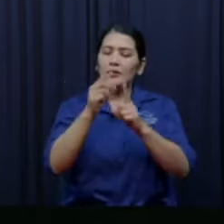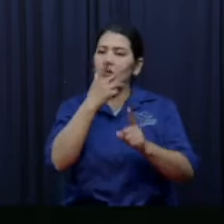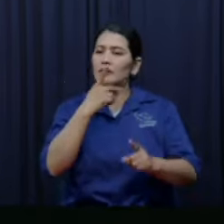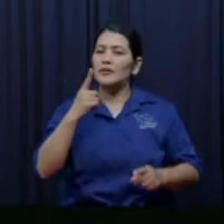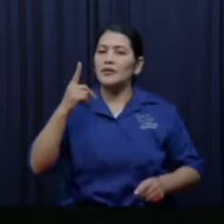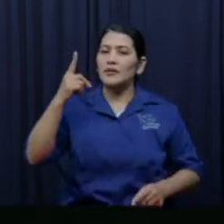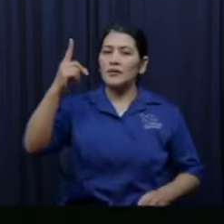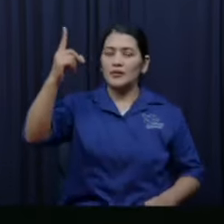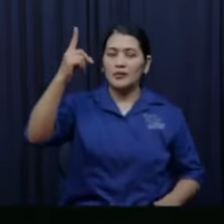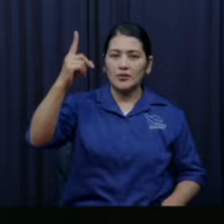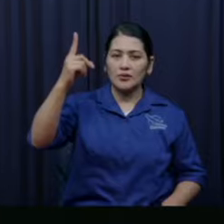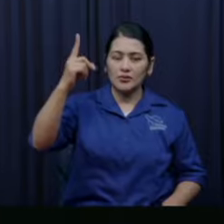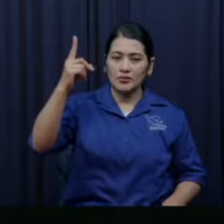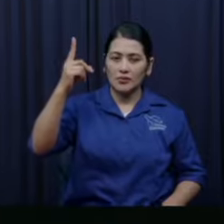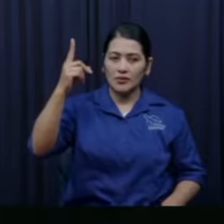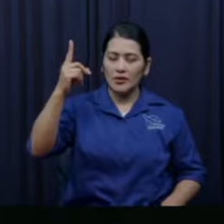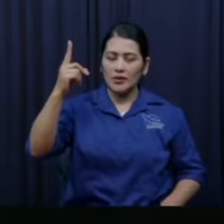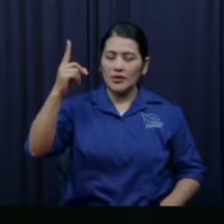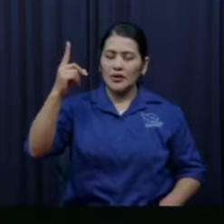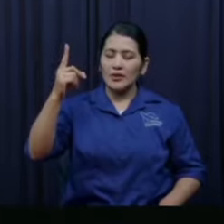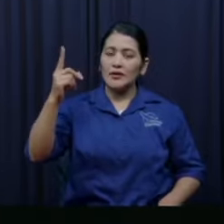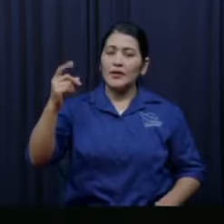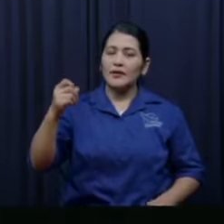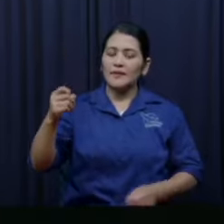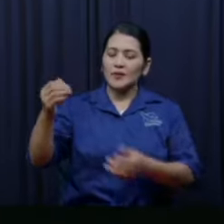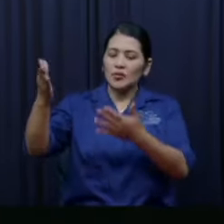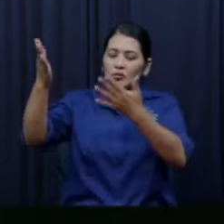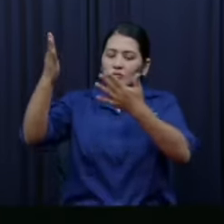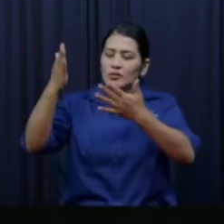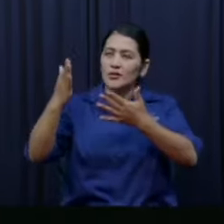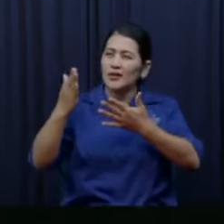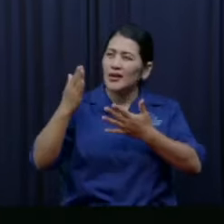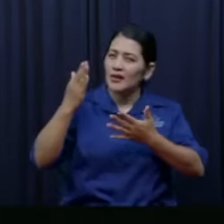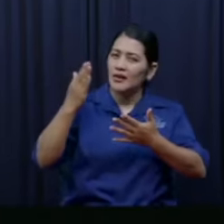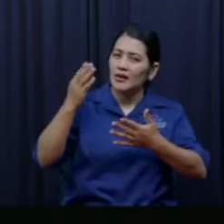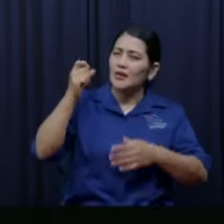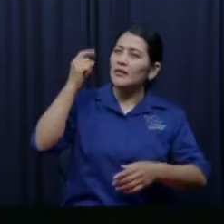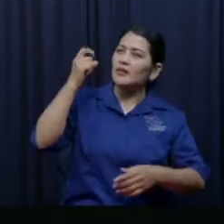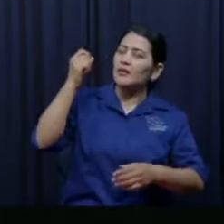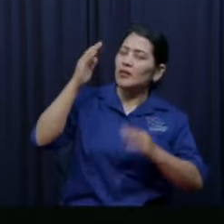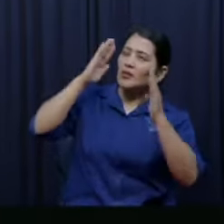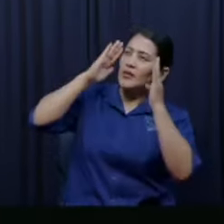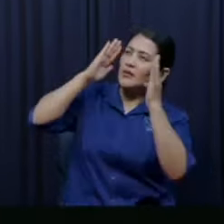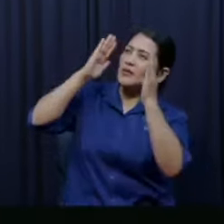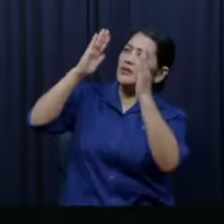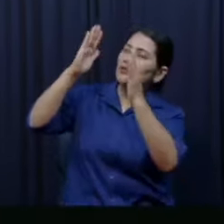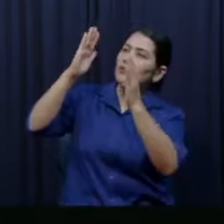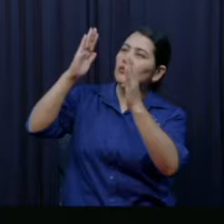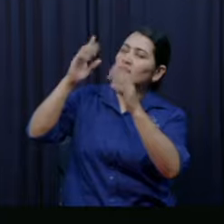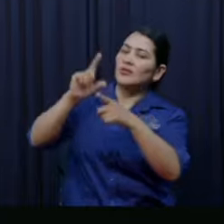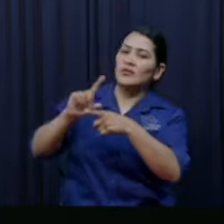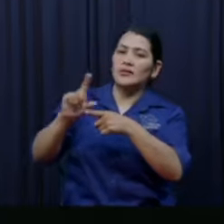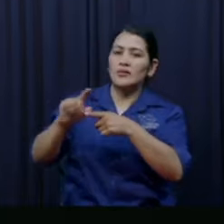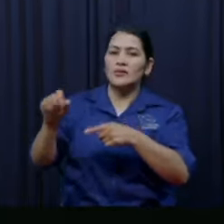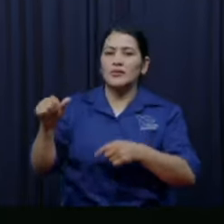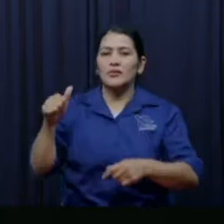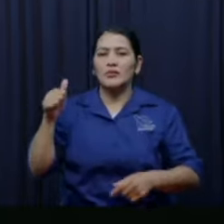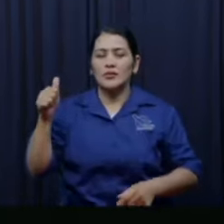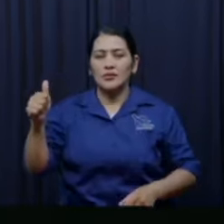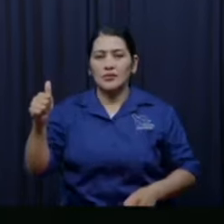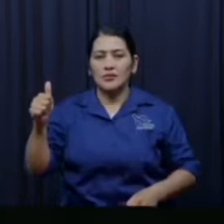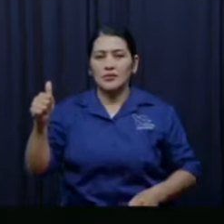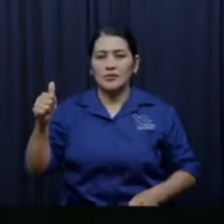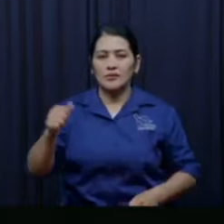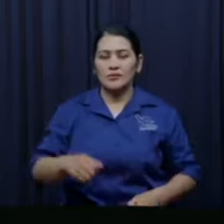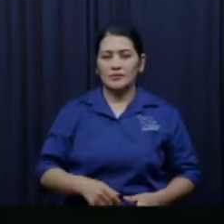y aunque no haya sido así ¿qué se saca? digo yo pues a la adrenalina la adrenalina mire si tanto